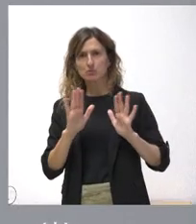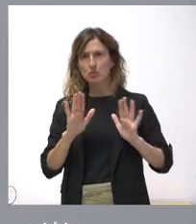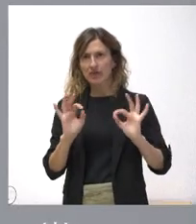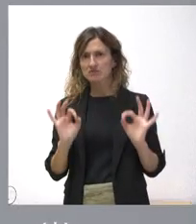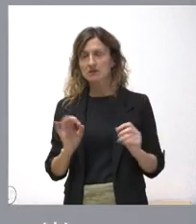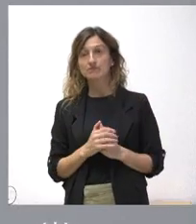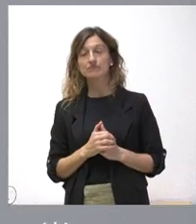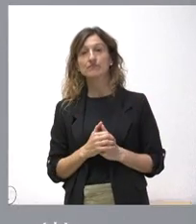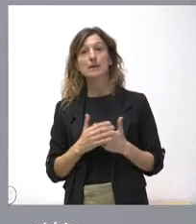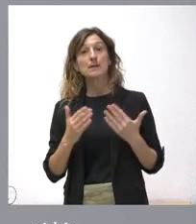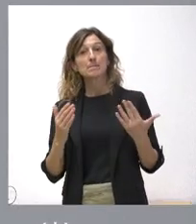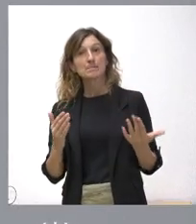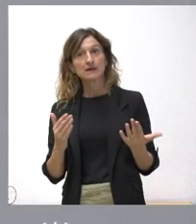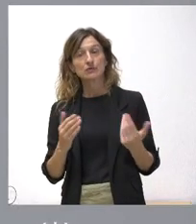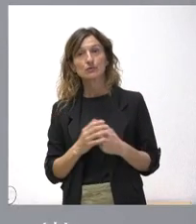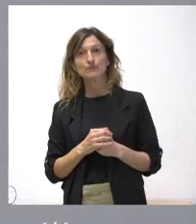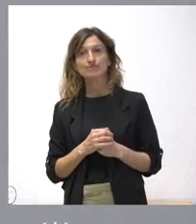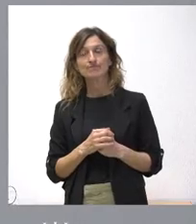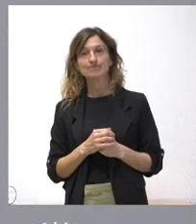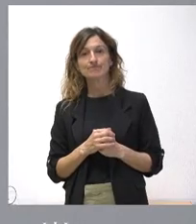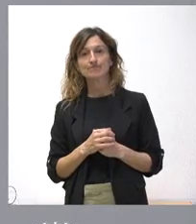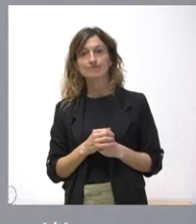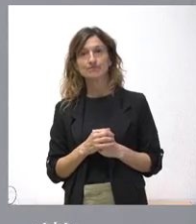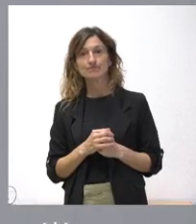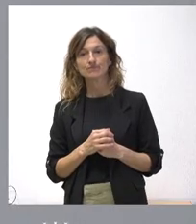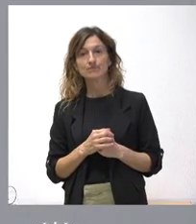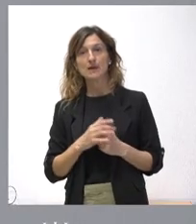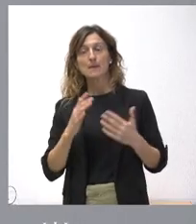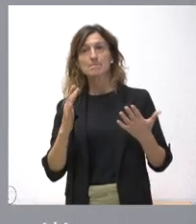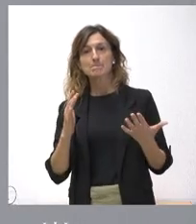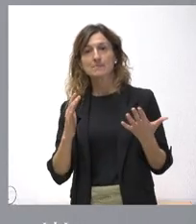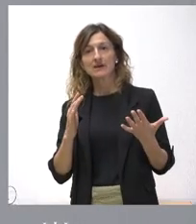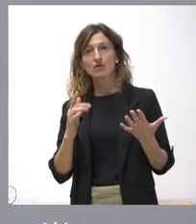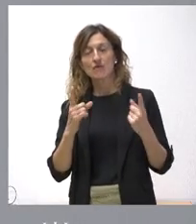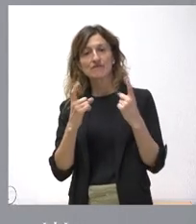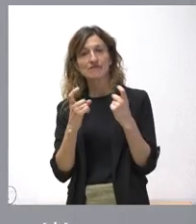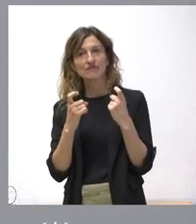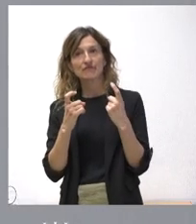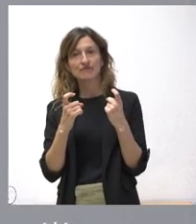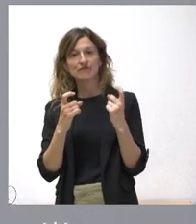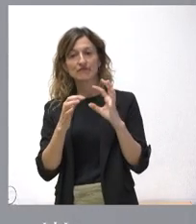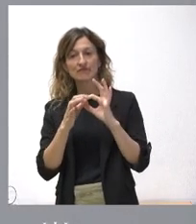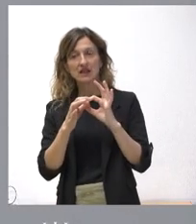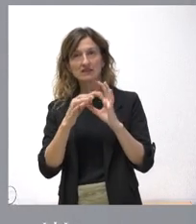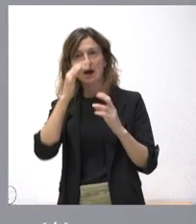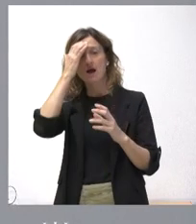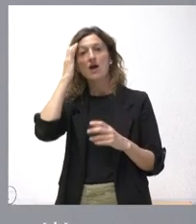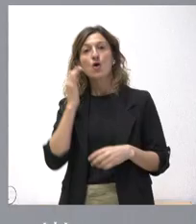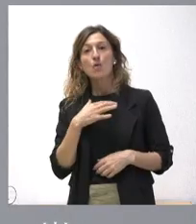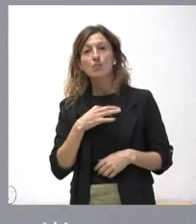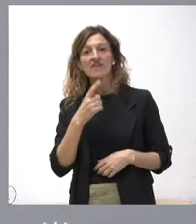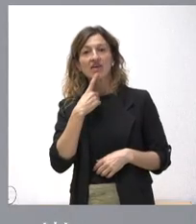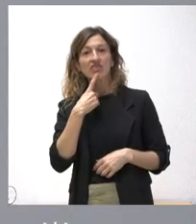que no está sujeto o no está, digamos, que no ha evitado la posibilidad de